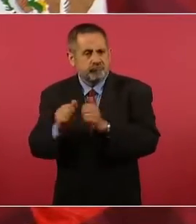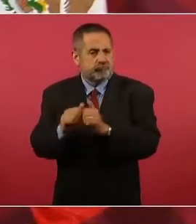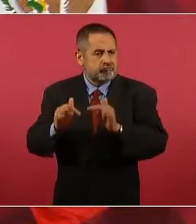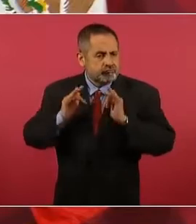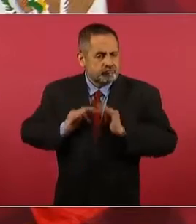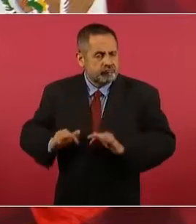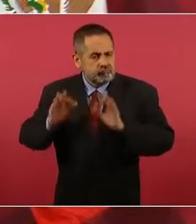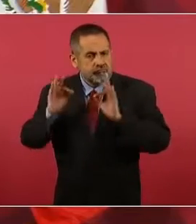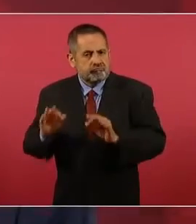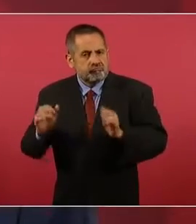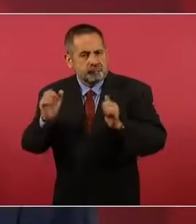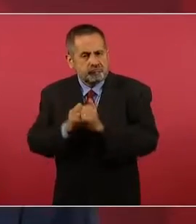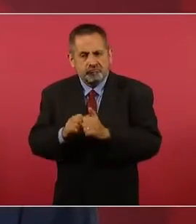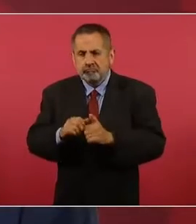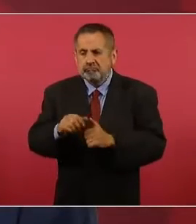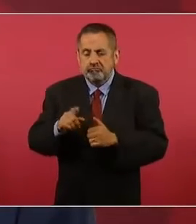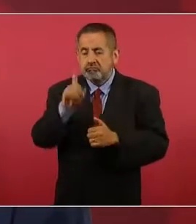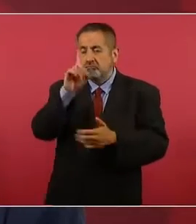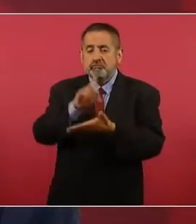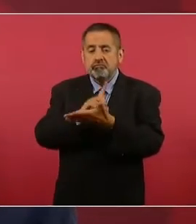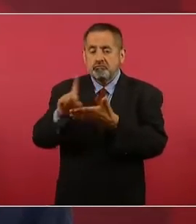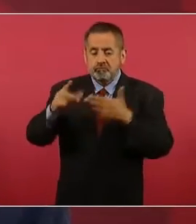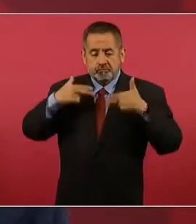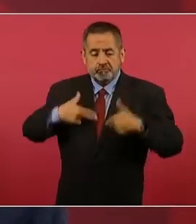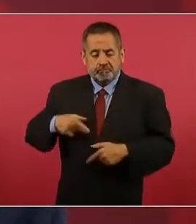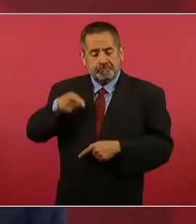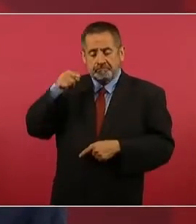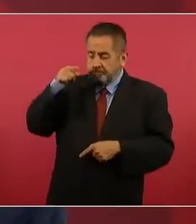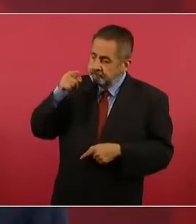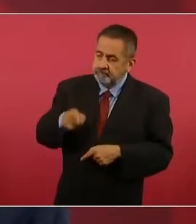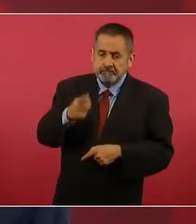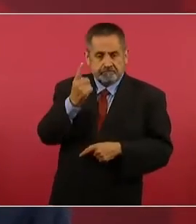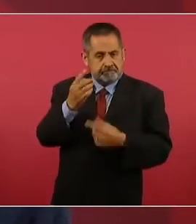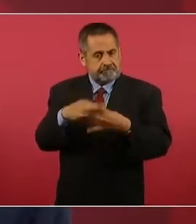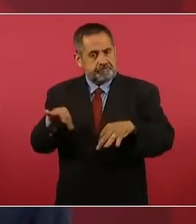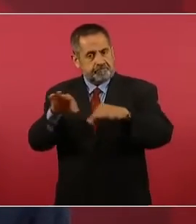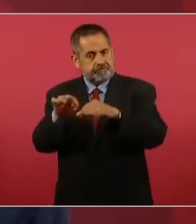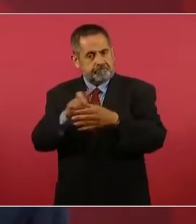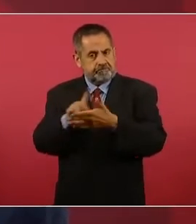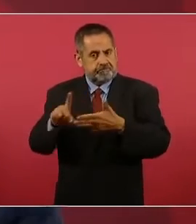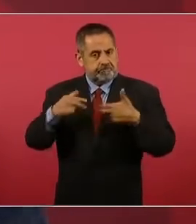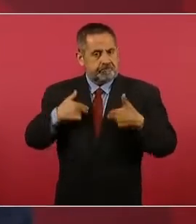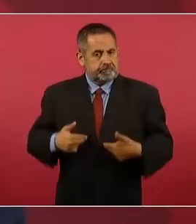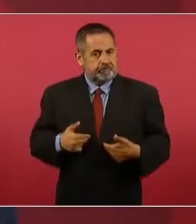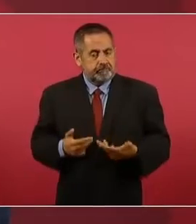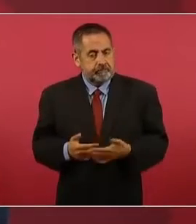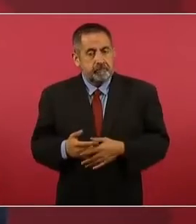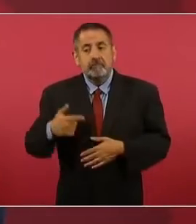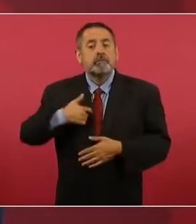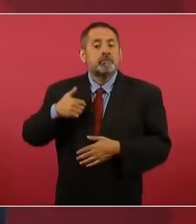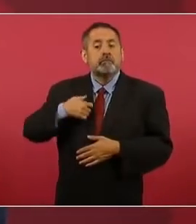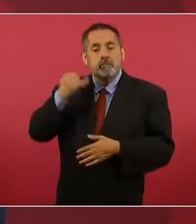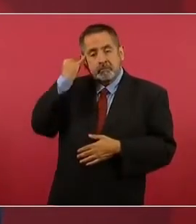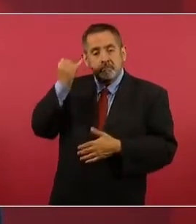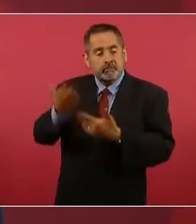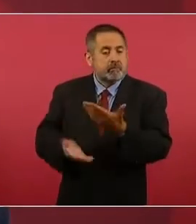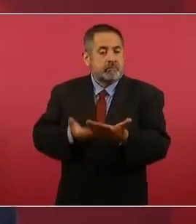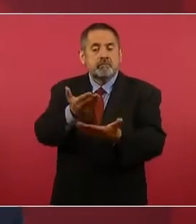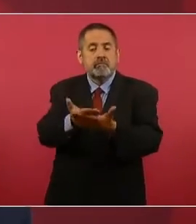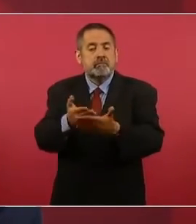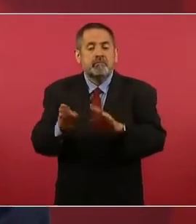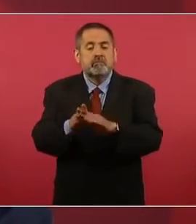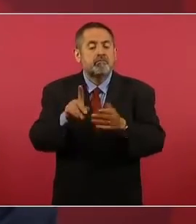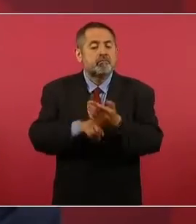con respeto a los derechos humanos, porque lo que estoy proponiendo es